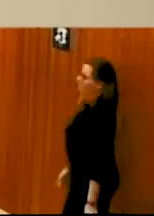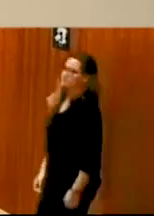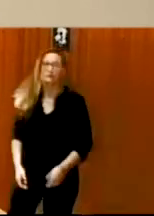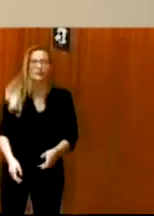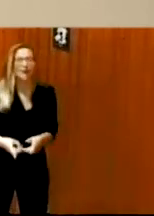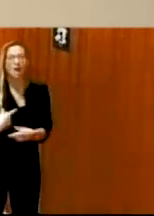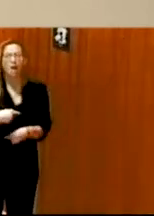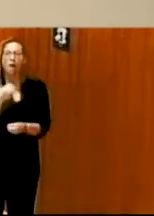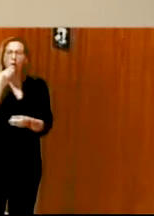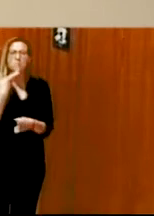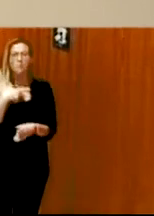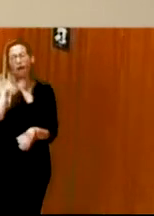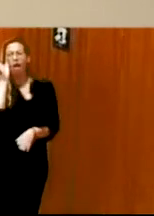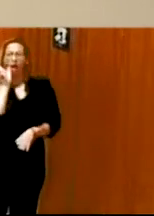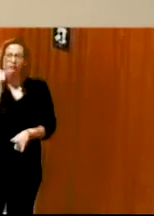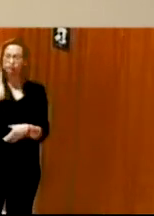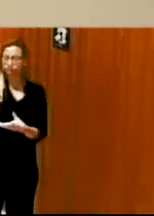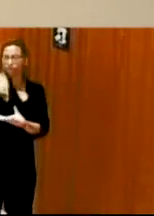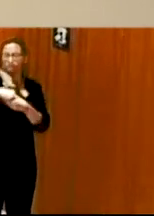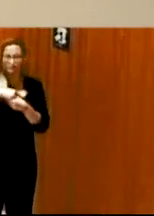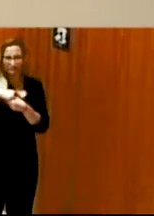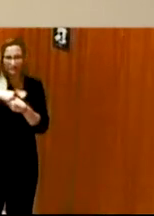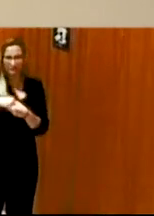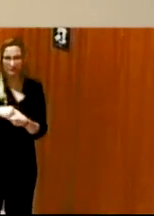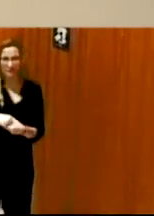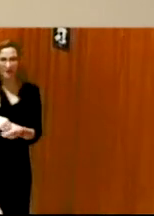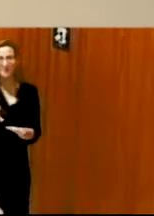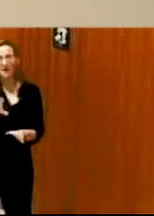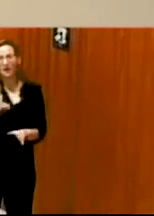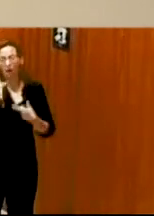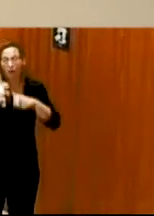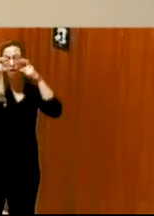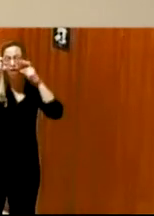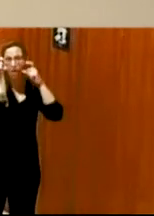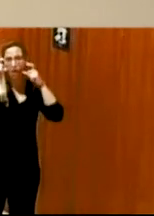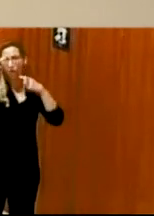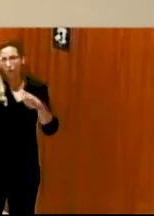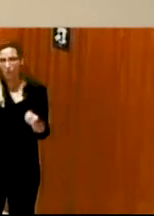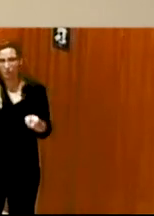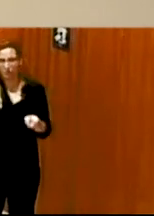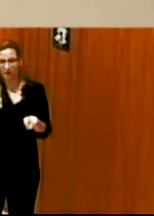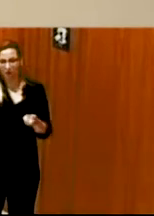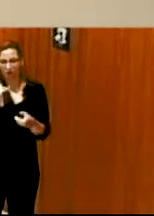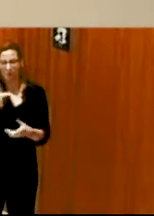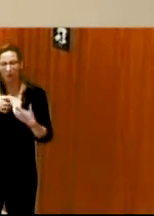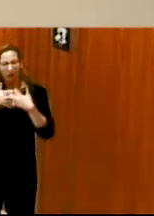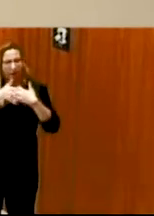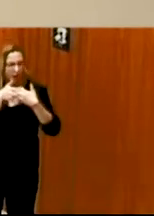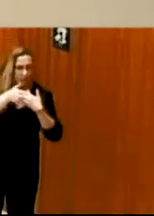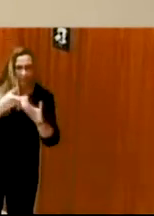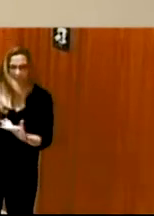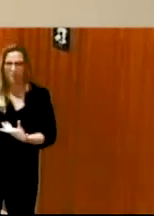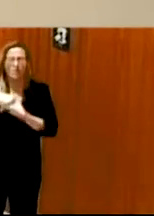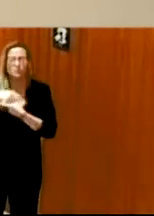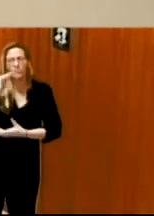cool ser inclusivo, pero vamos a dejarle eso al cultural y nosotros vamos a luchar por la inclusión de verdad.